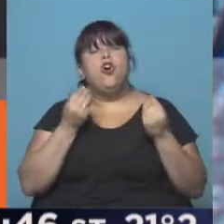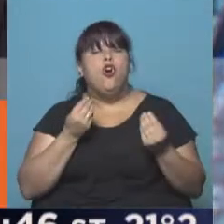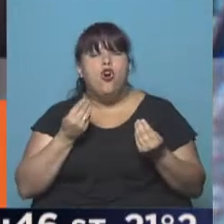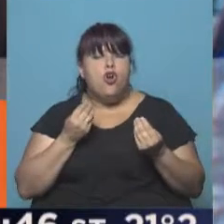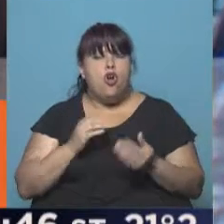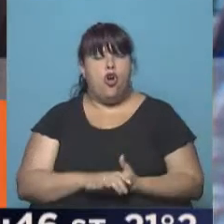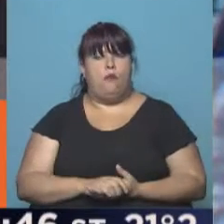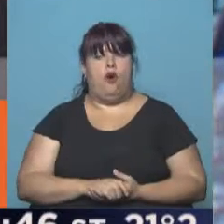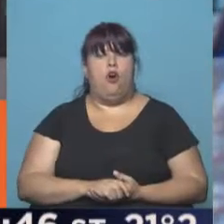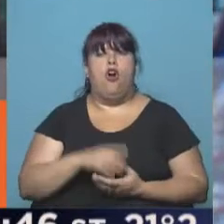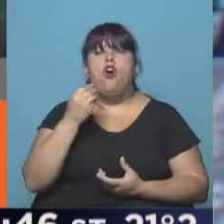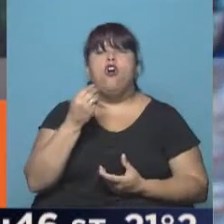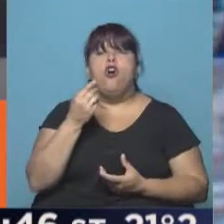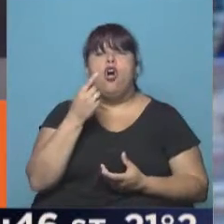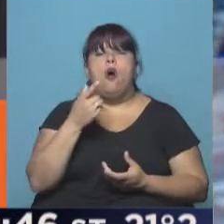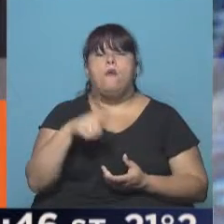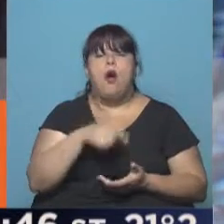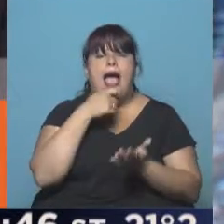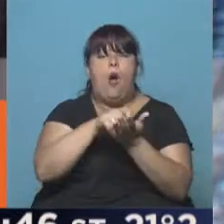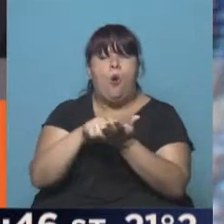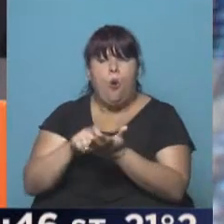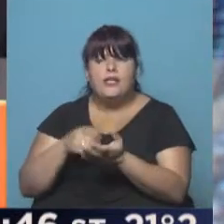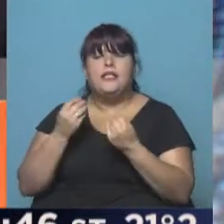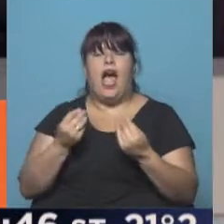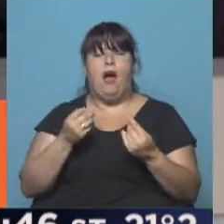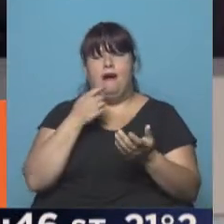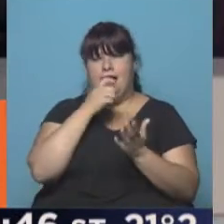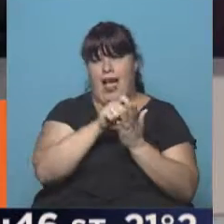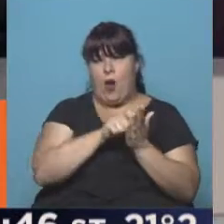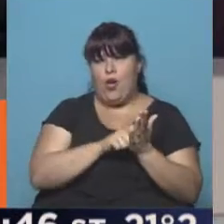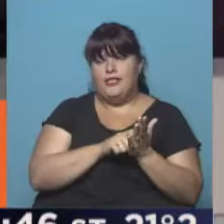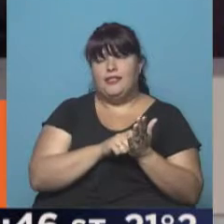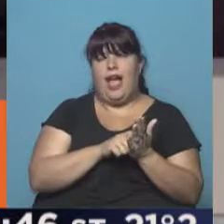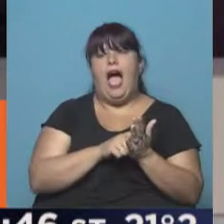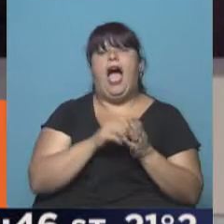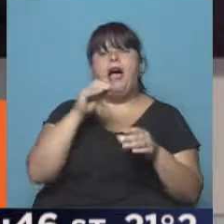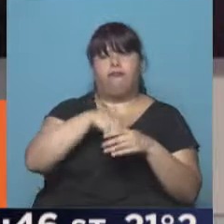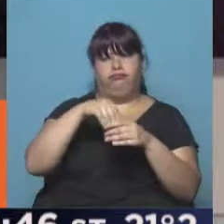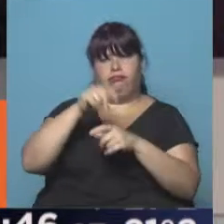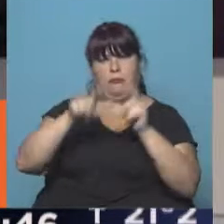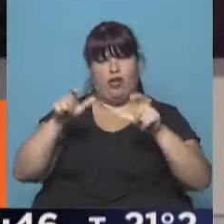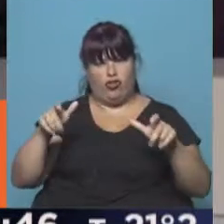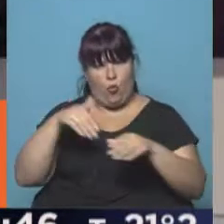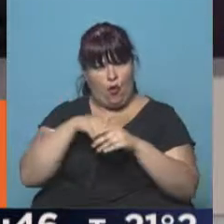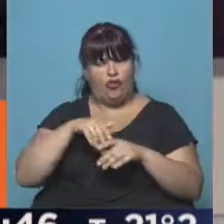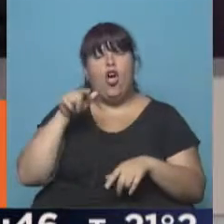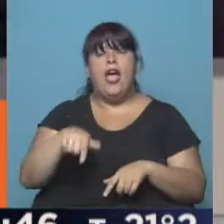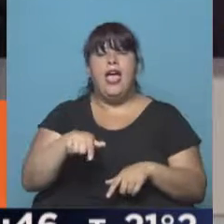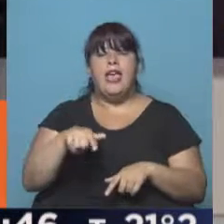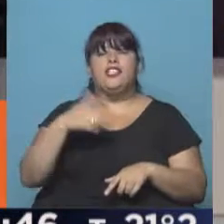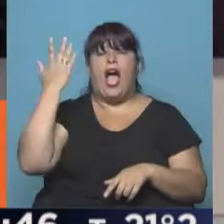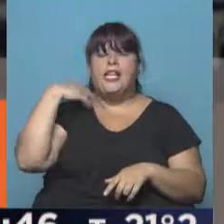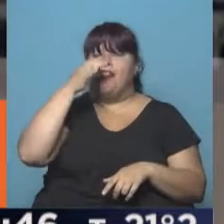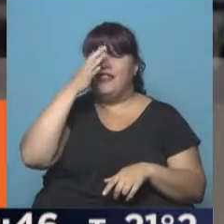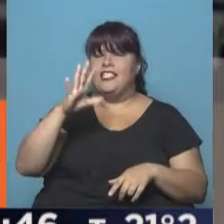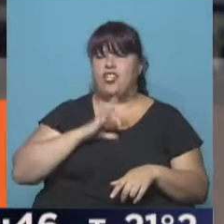se realiza esta encuesta? Porque es una encuesta donde participa mucha gente. Sí, esto lo hacemos hace 25